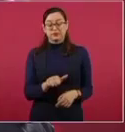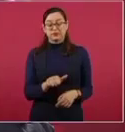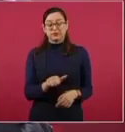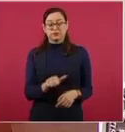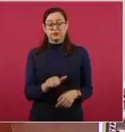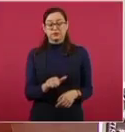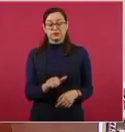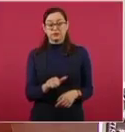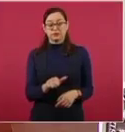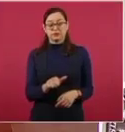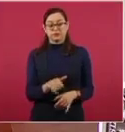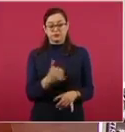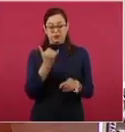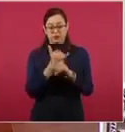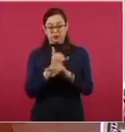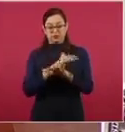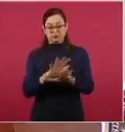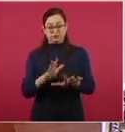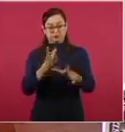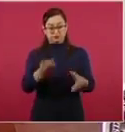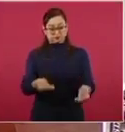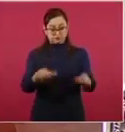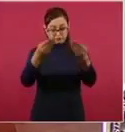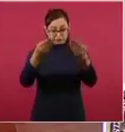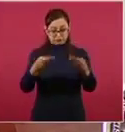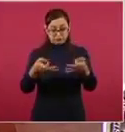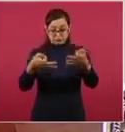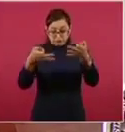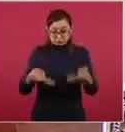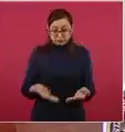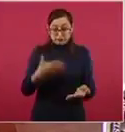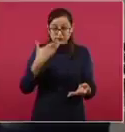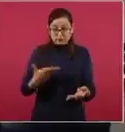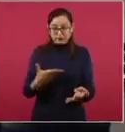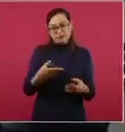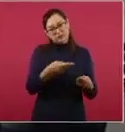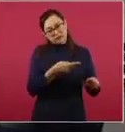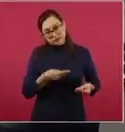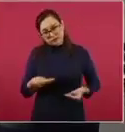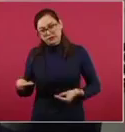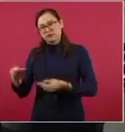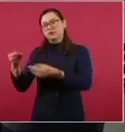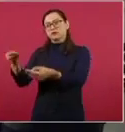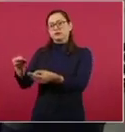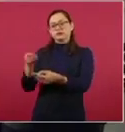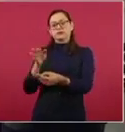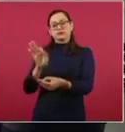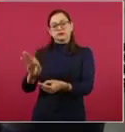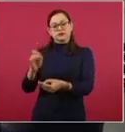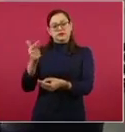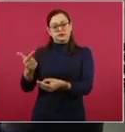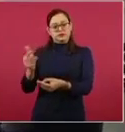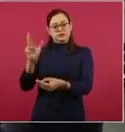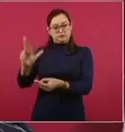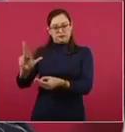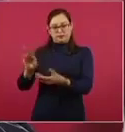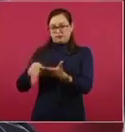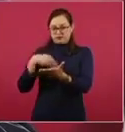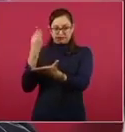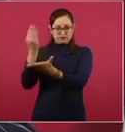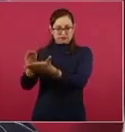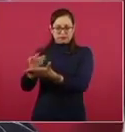se tiene que entregar a la fiscalía, porque está abierta la investigación, o sea, se tiene que saber